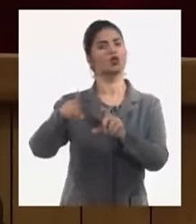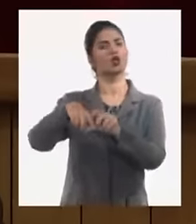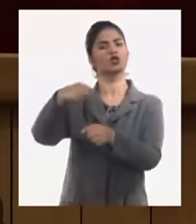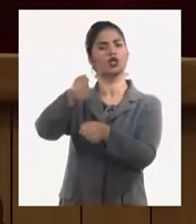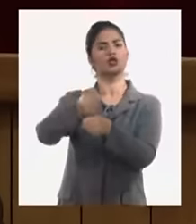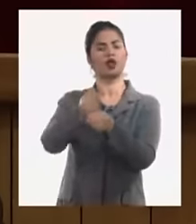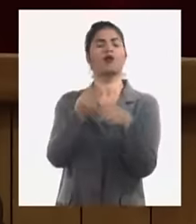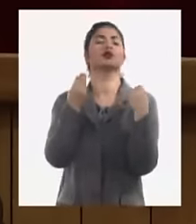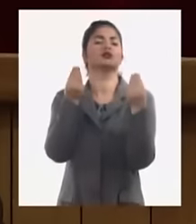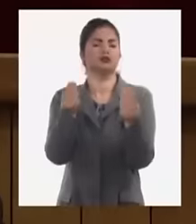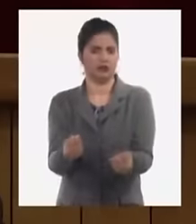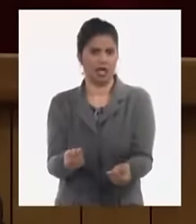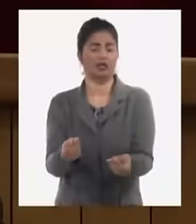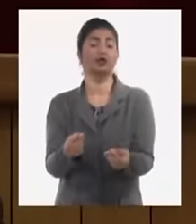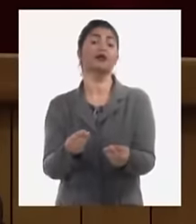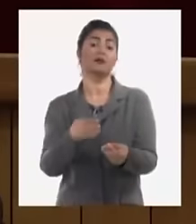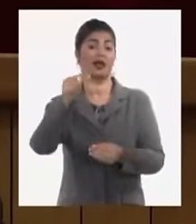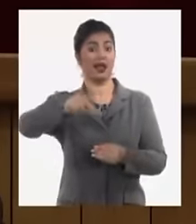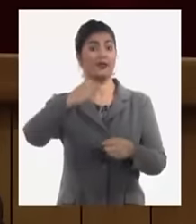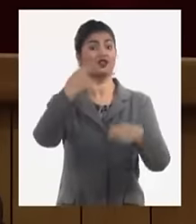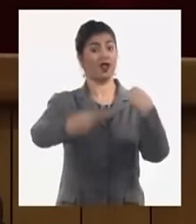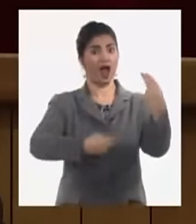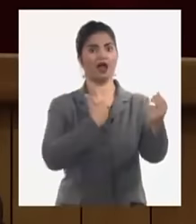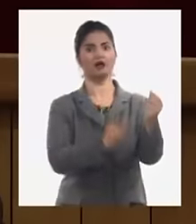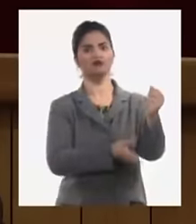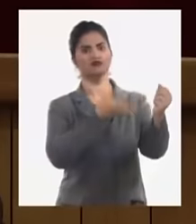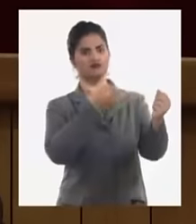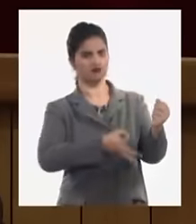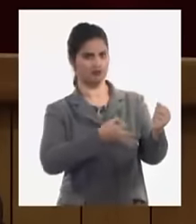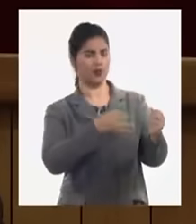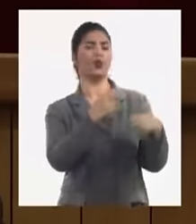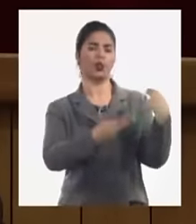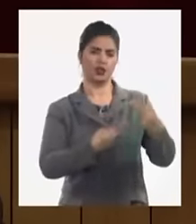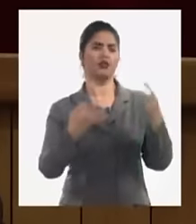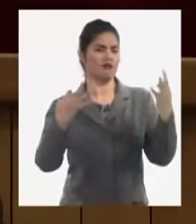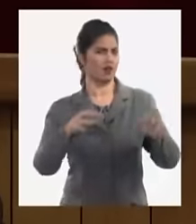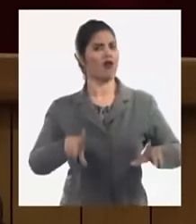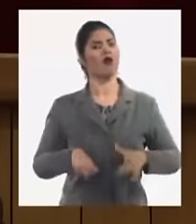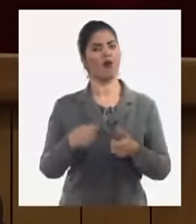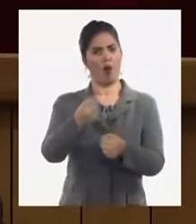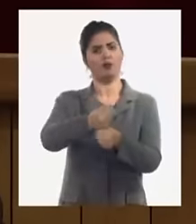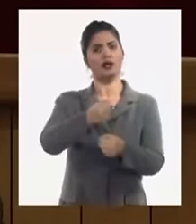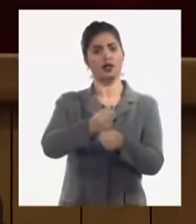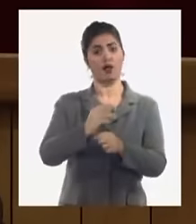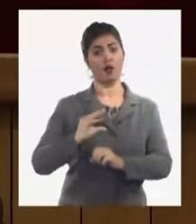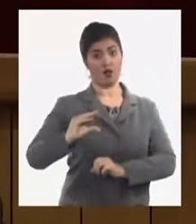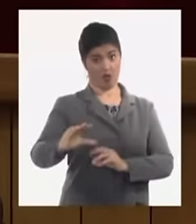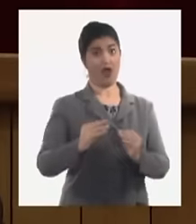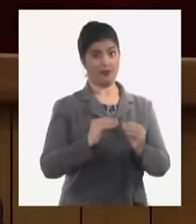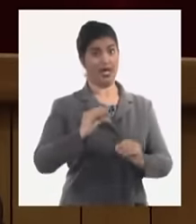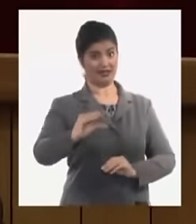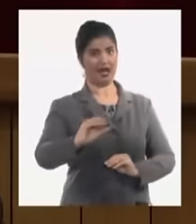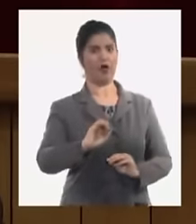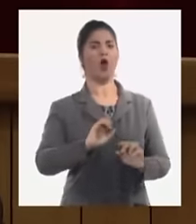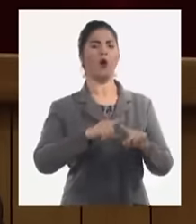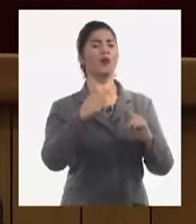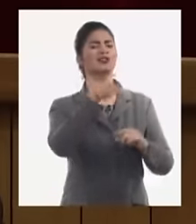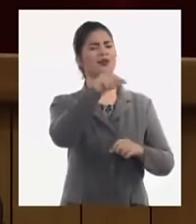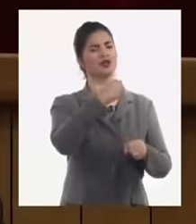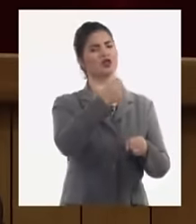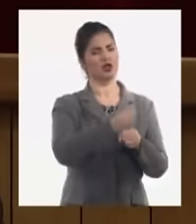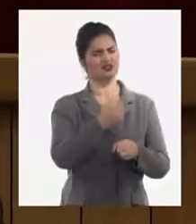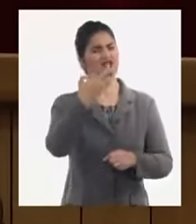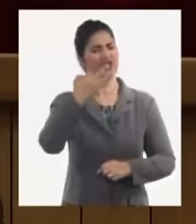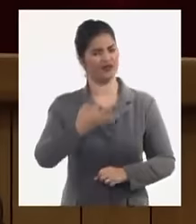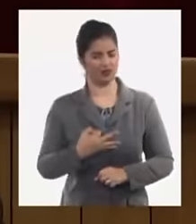SODE sean eficientes tengan el mínimo de personas necesarias para definir incluso cuáles deben ser sus funciones que